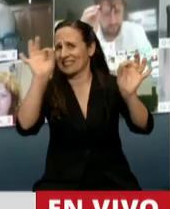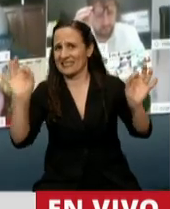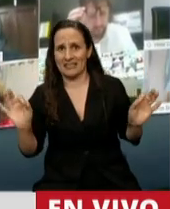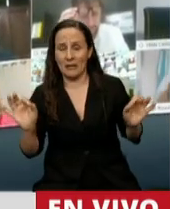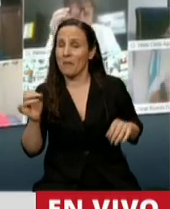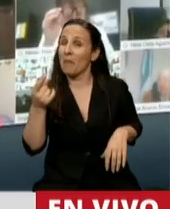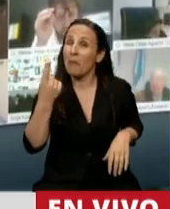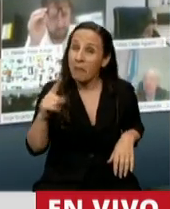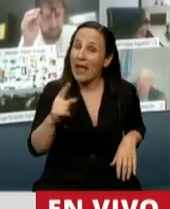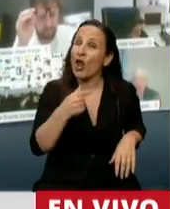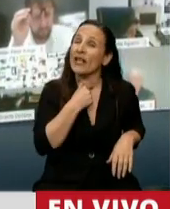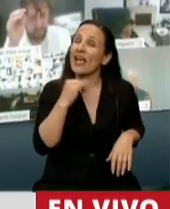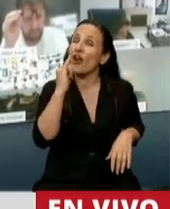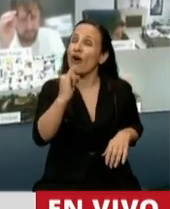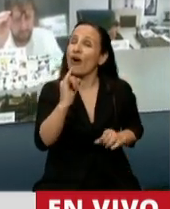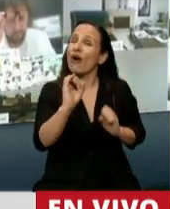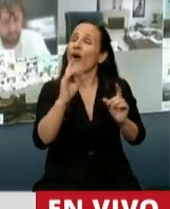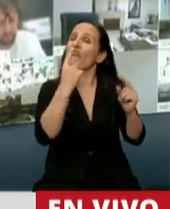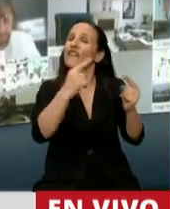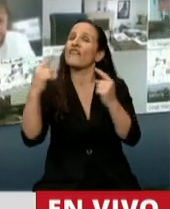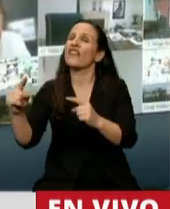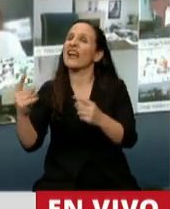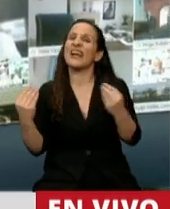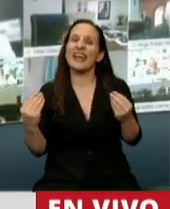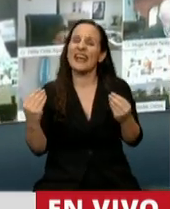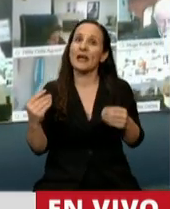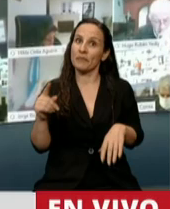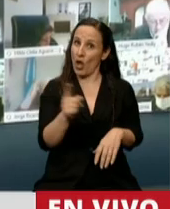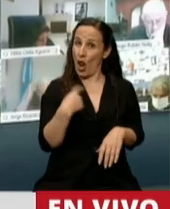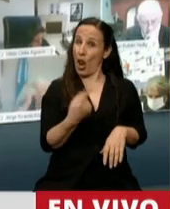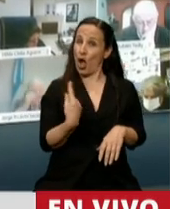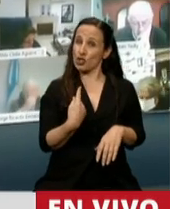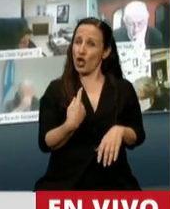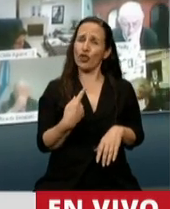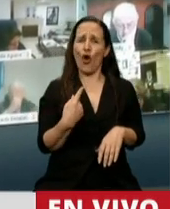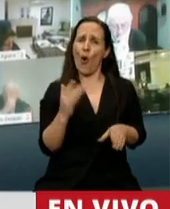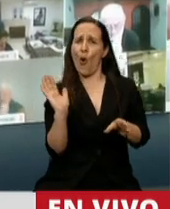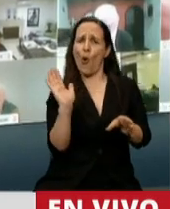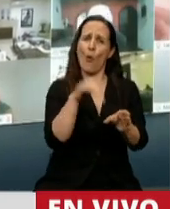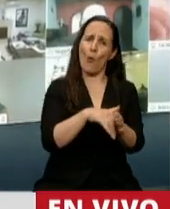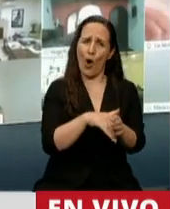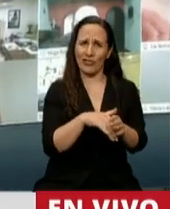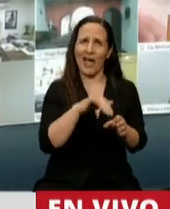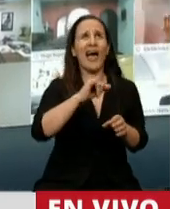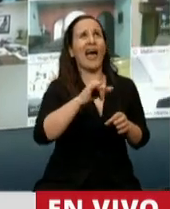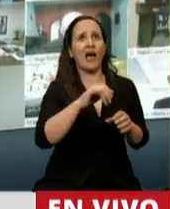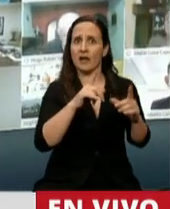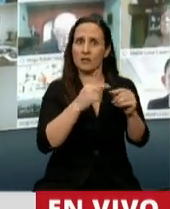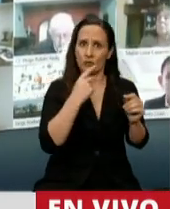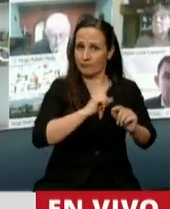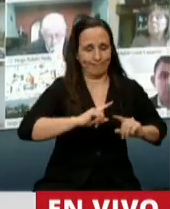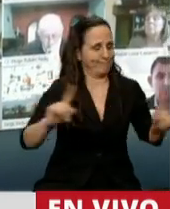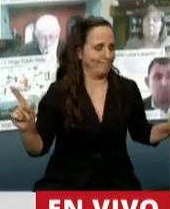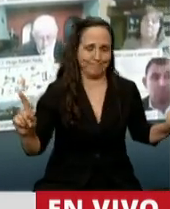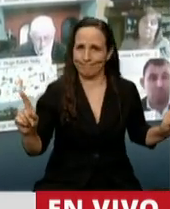Pero permítame decir una diferencia, presidente. Nosotros no vamos a avalar y no vamos a votar el artículo 11 porque